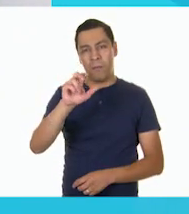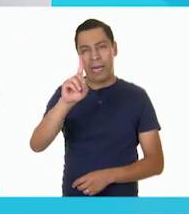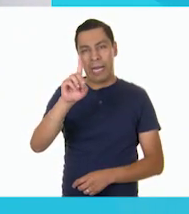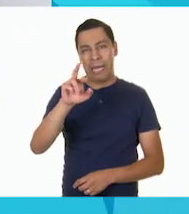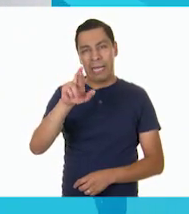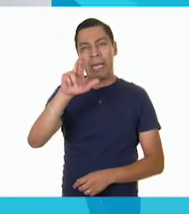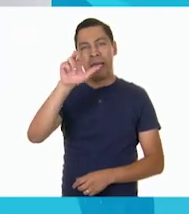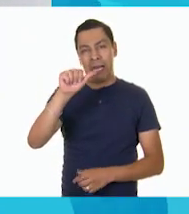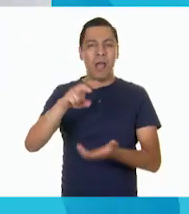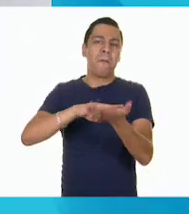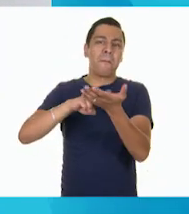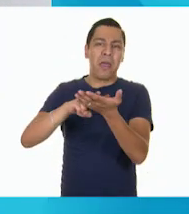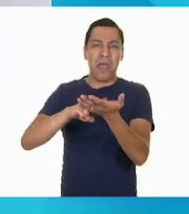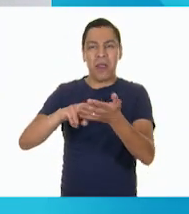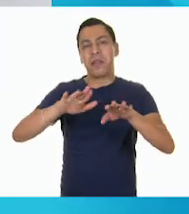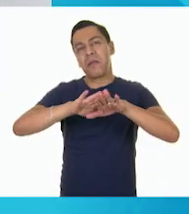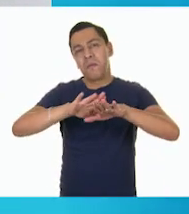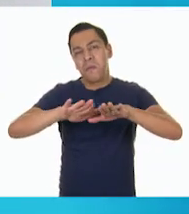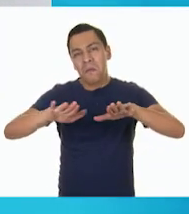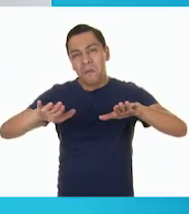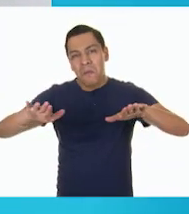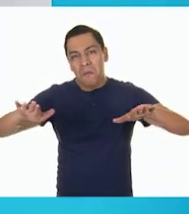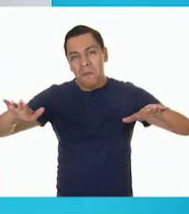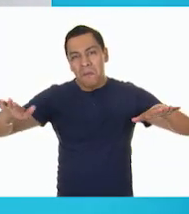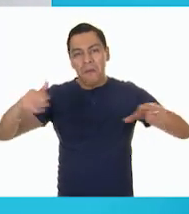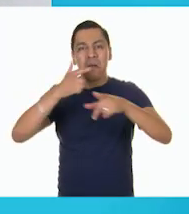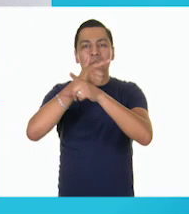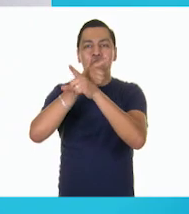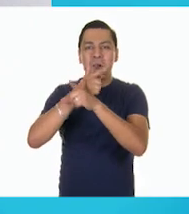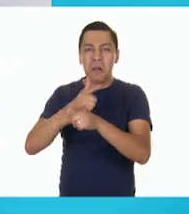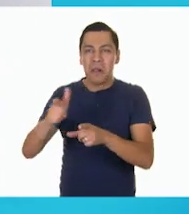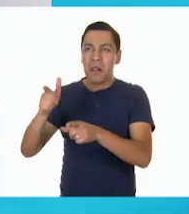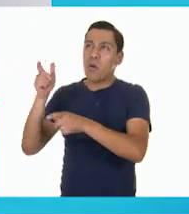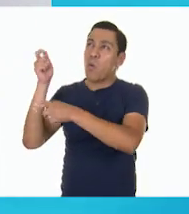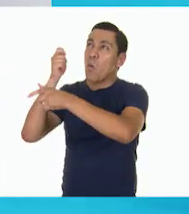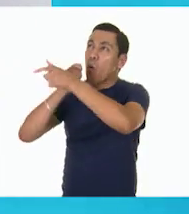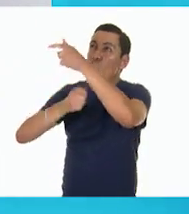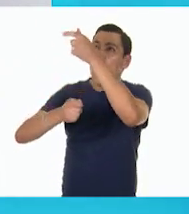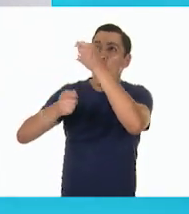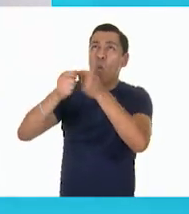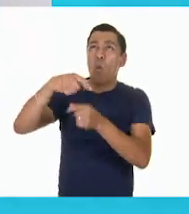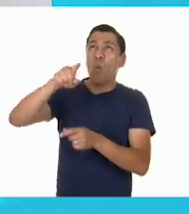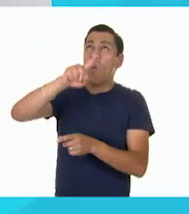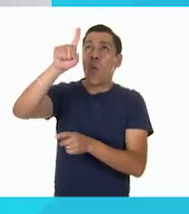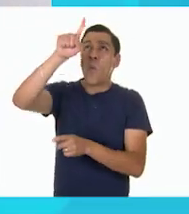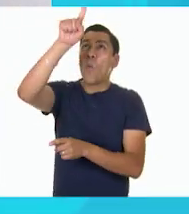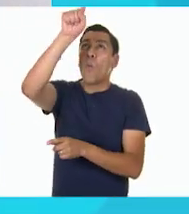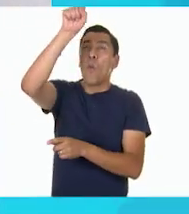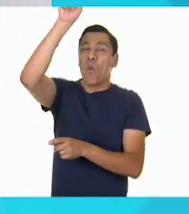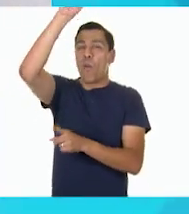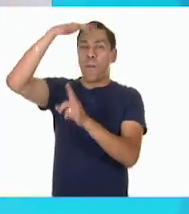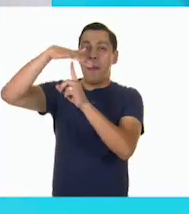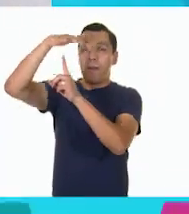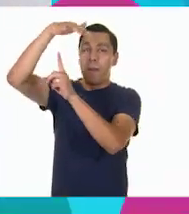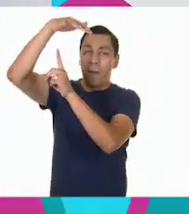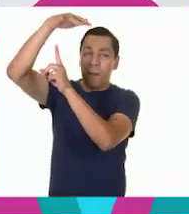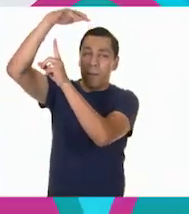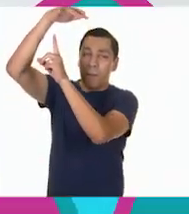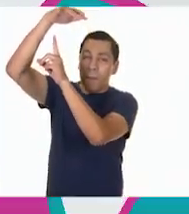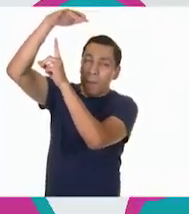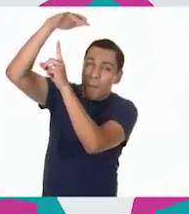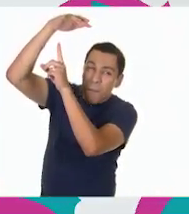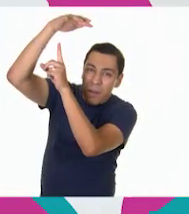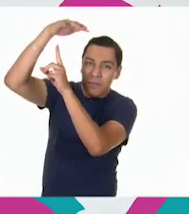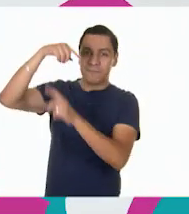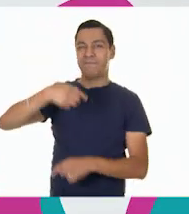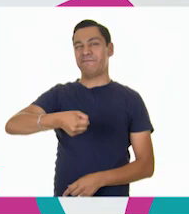postres de luz. Ahí podemos correr y dejar que nuestro papalote vuele muy alto. Gracias por escucharme. Les mando un saludo desde